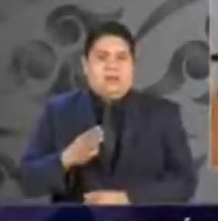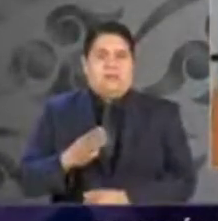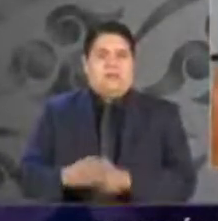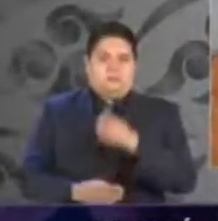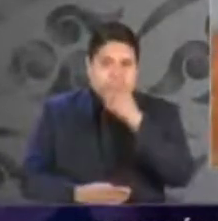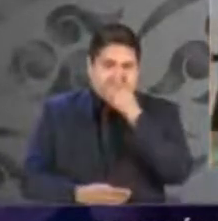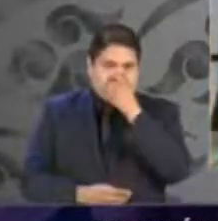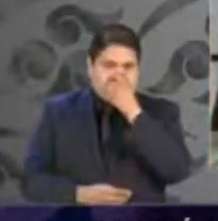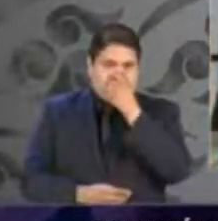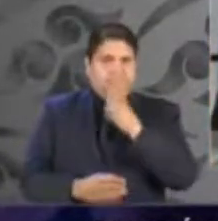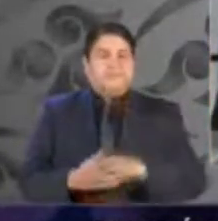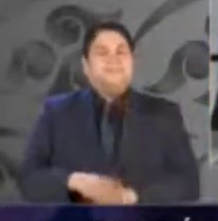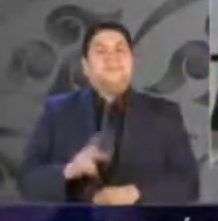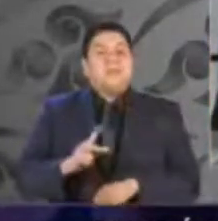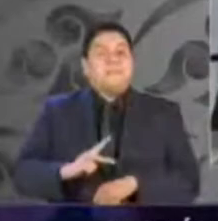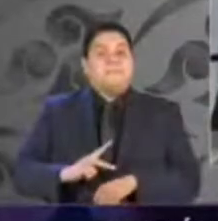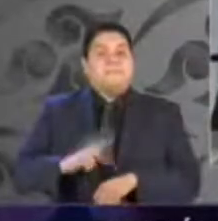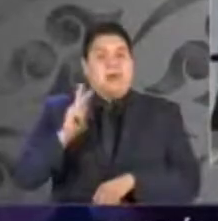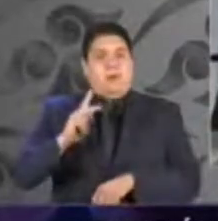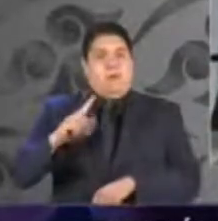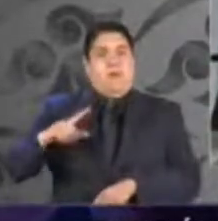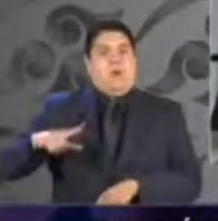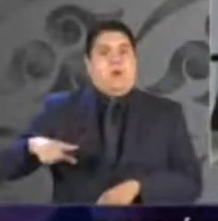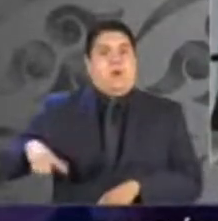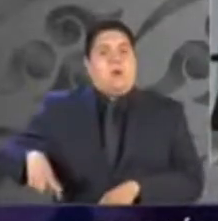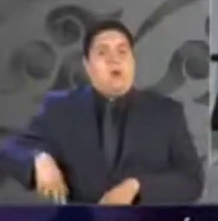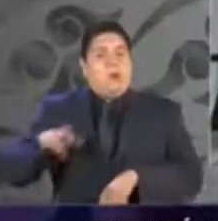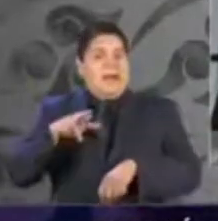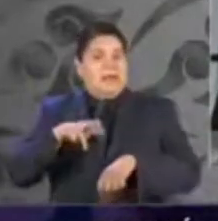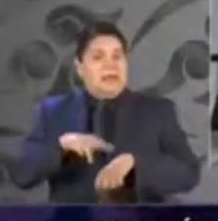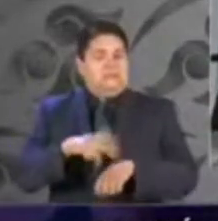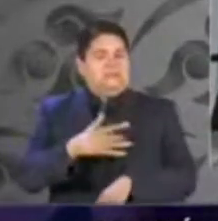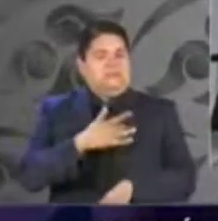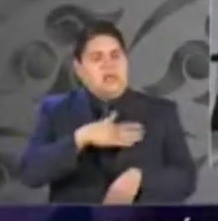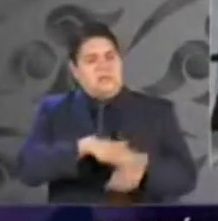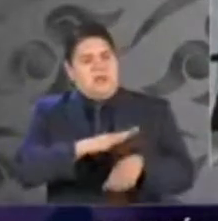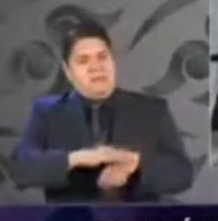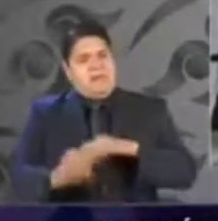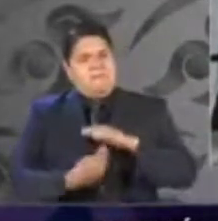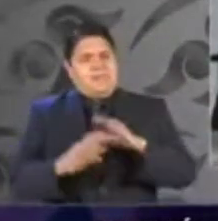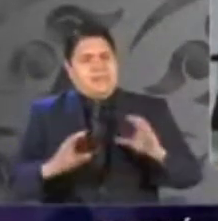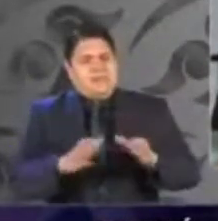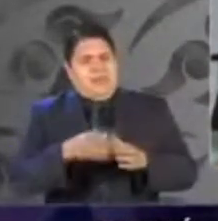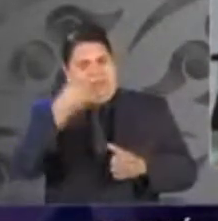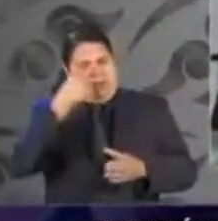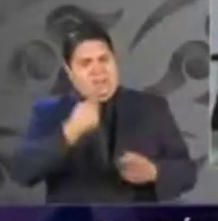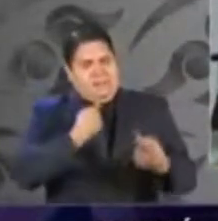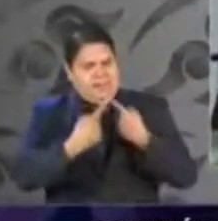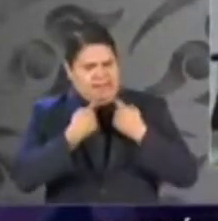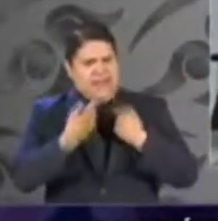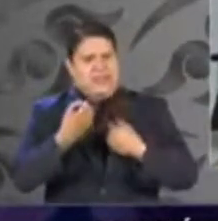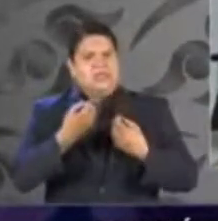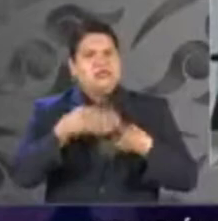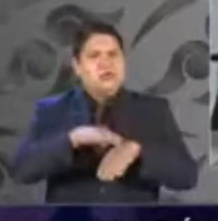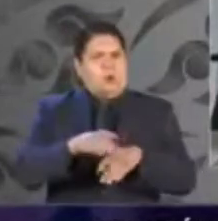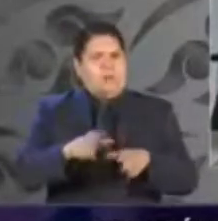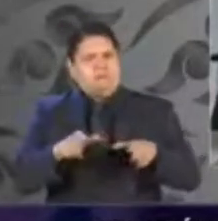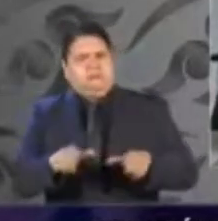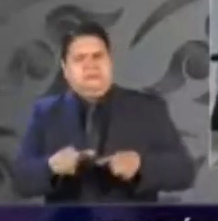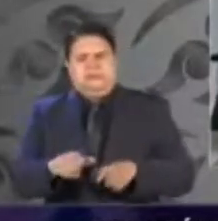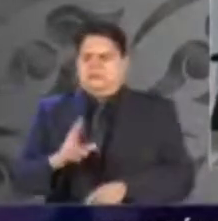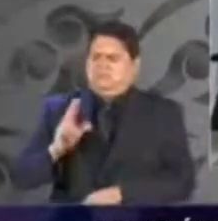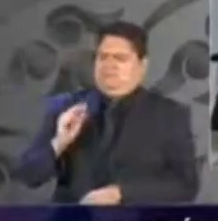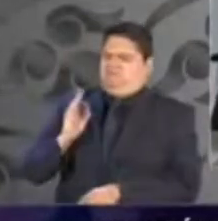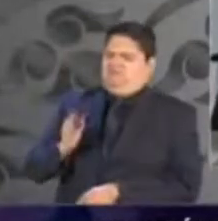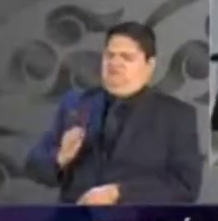el gobernador se rehúsa a ir a las mesas de seguridad y hasta se ha jactado de no hacer. Dice, no